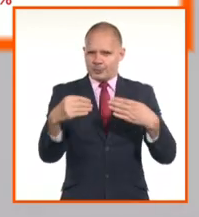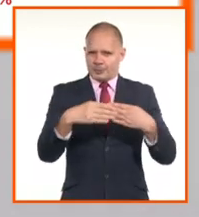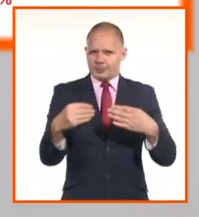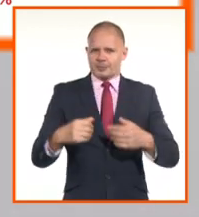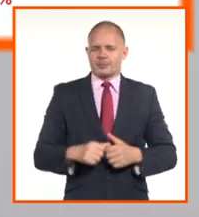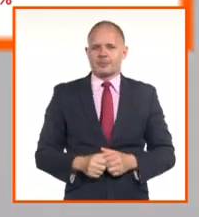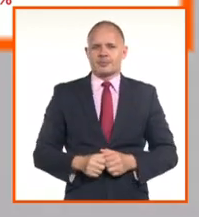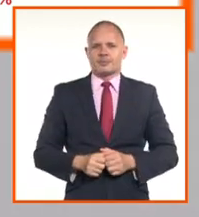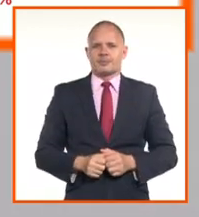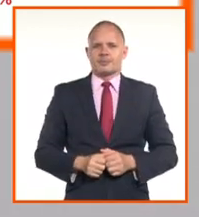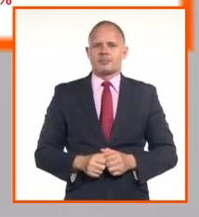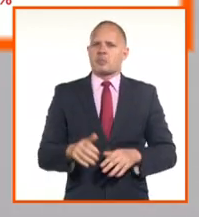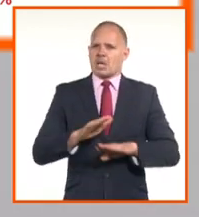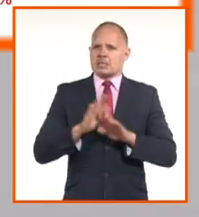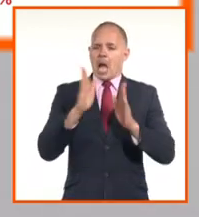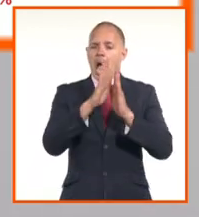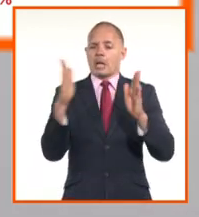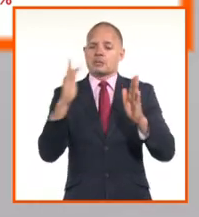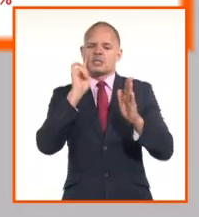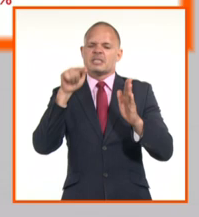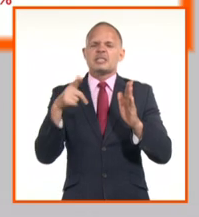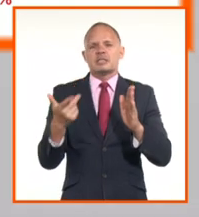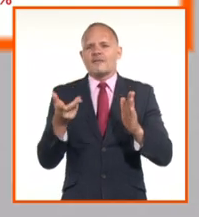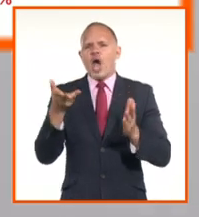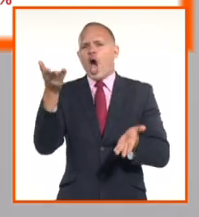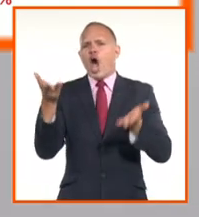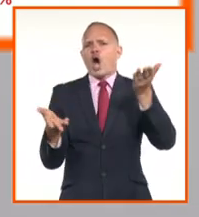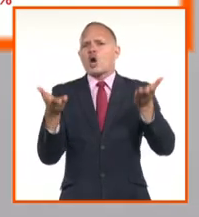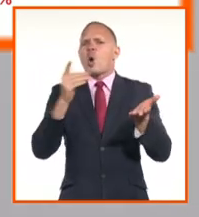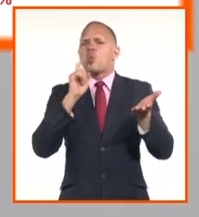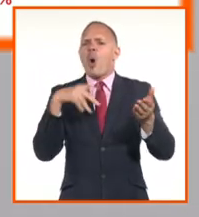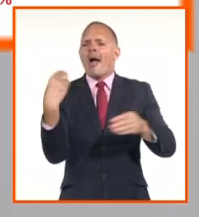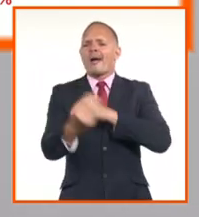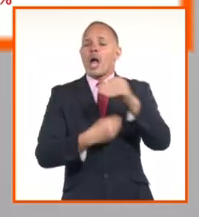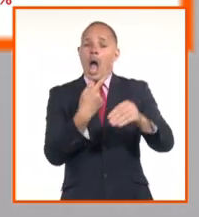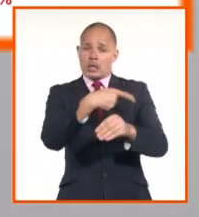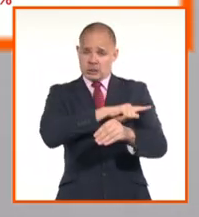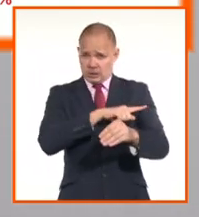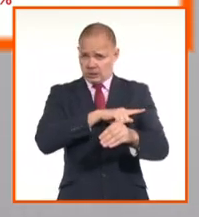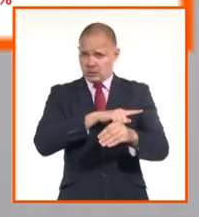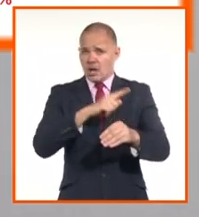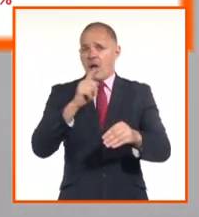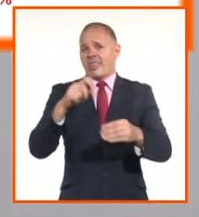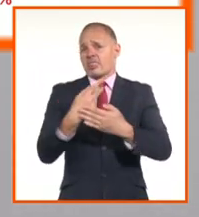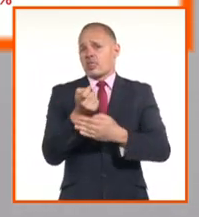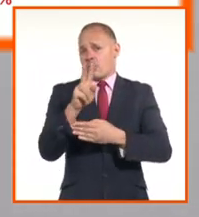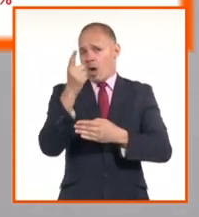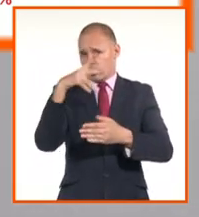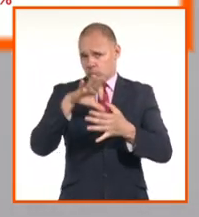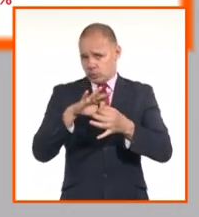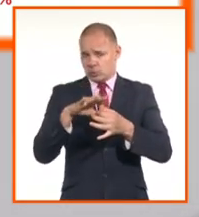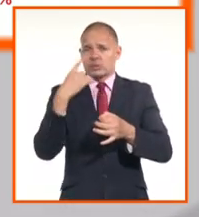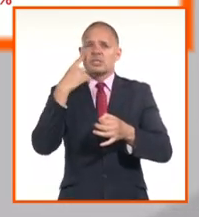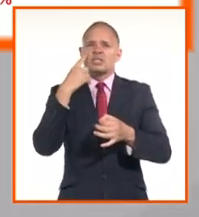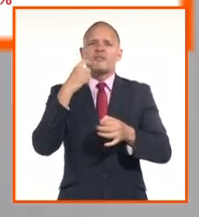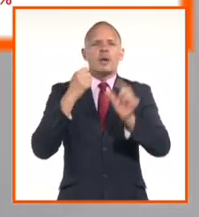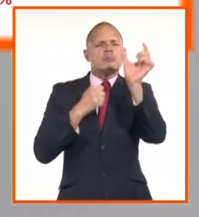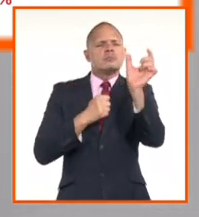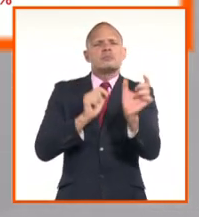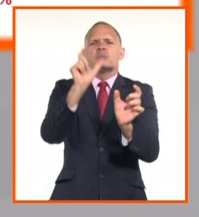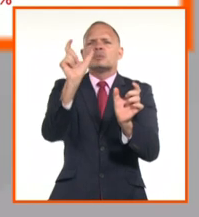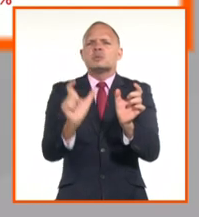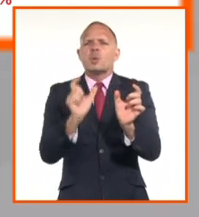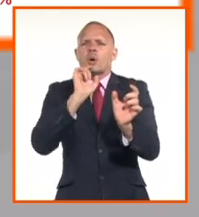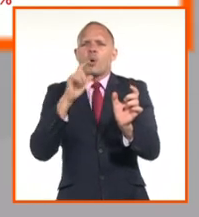referencia internacional contra el dólar de ayer, día 2 de agosto. Aquí están las tasas por cada moneda. Y entonces,